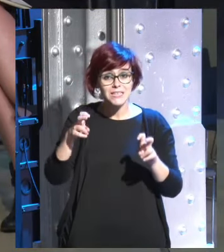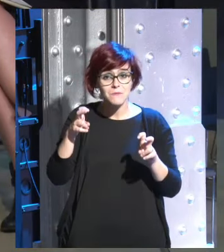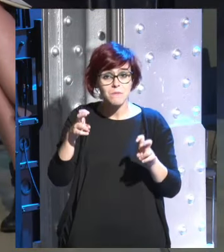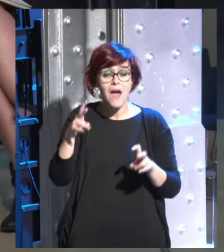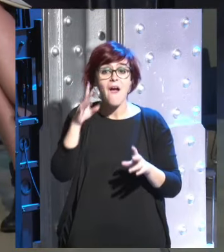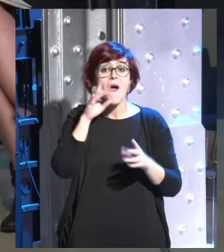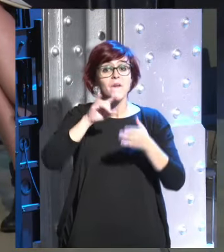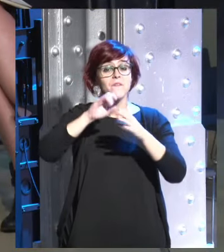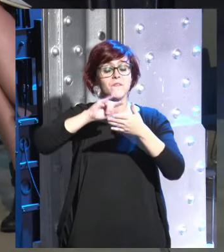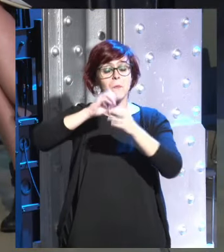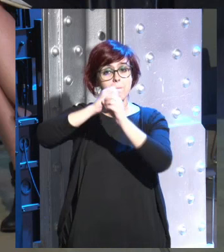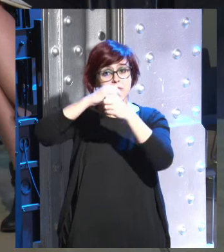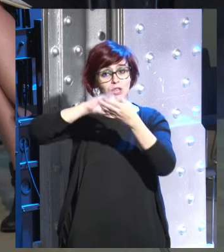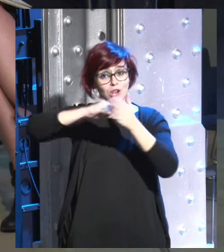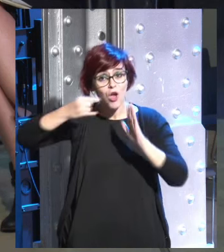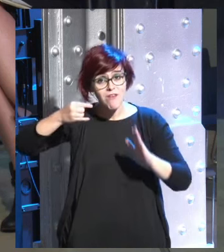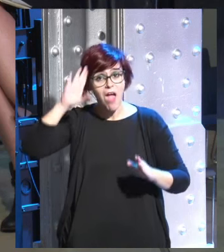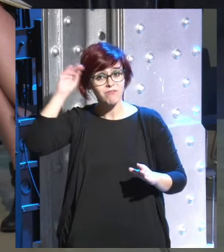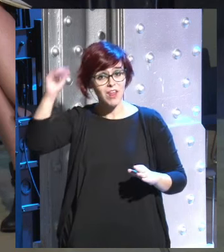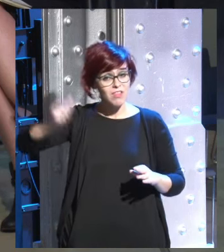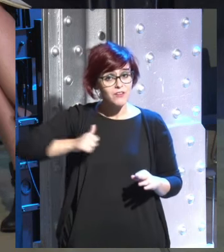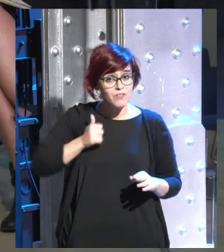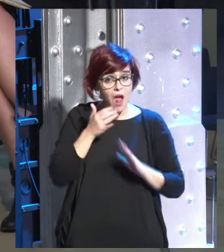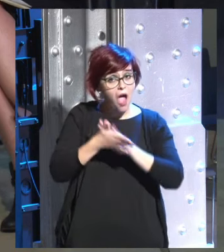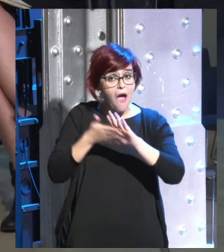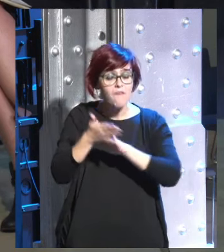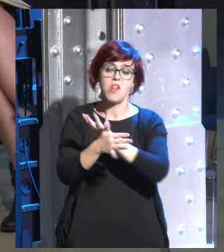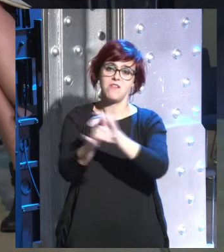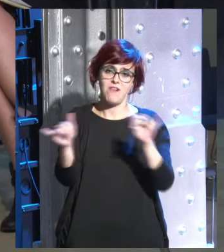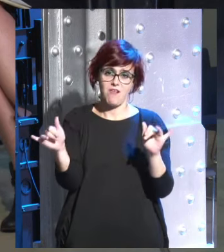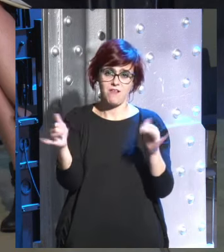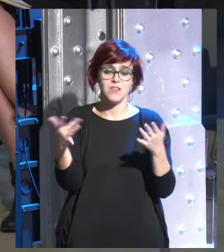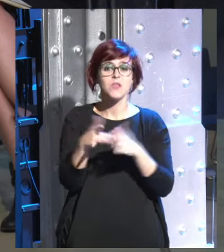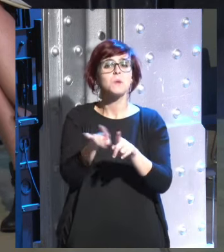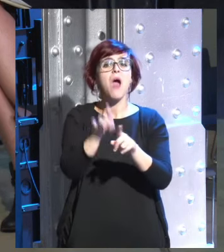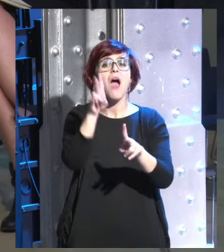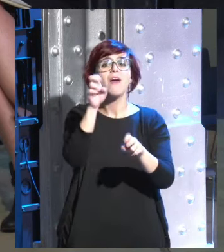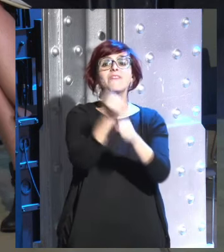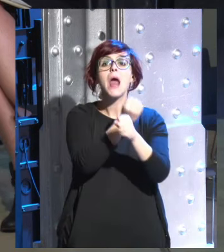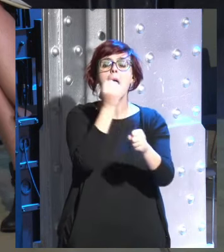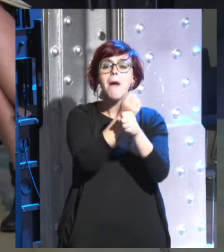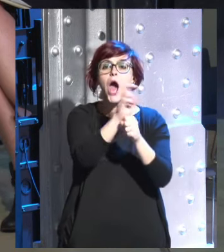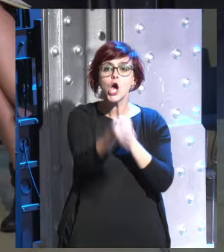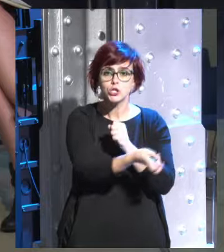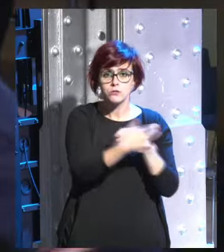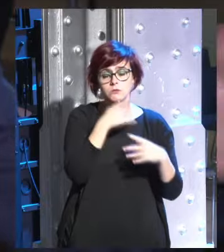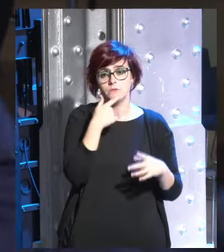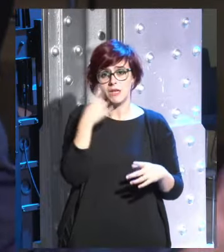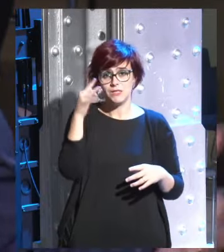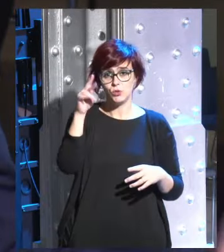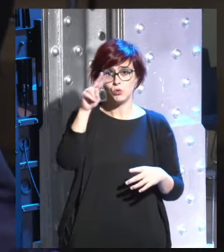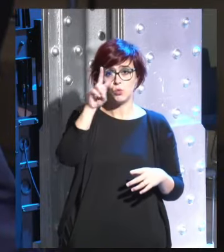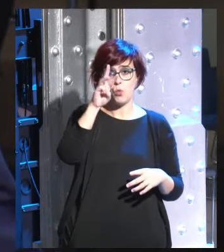biotecnología de inteligencia artificial hablan de por ejemplo de trabajos Donald Trump